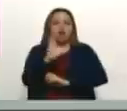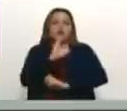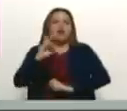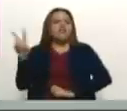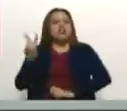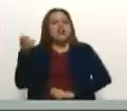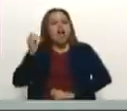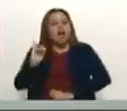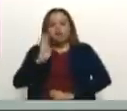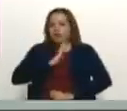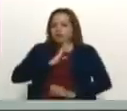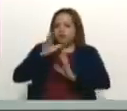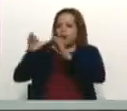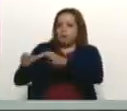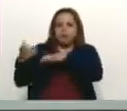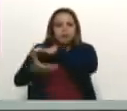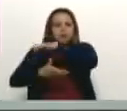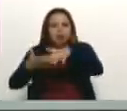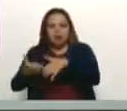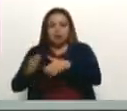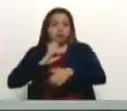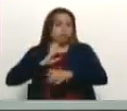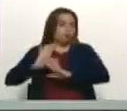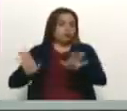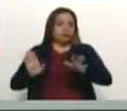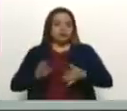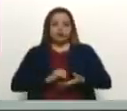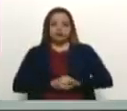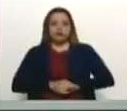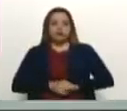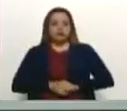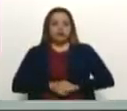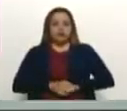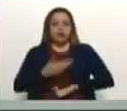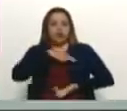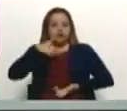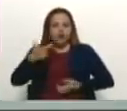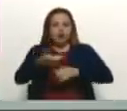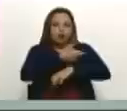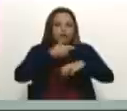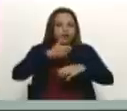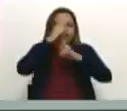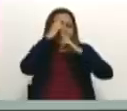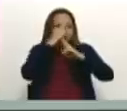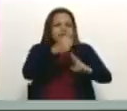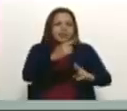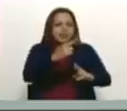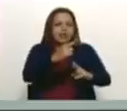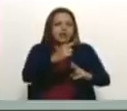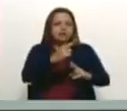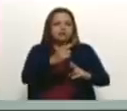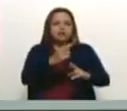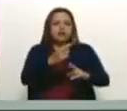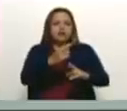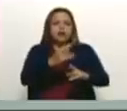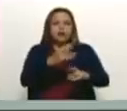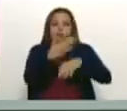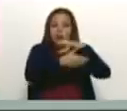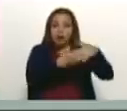tenemos nuestros asuntos, nuestros problemas. Y bueno, tenemos un gobierno en Colombia que respeta los asuntos internos de Venezuela.